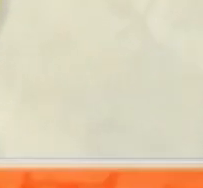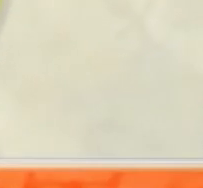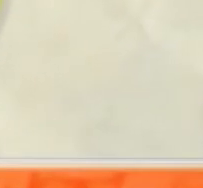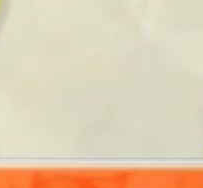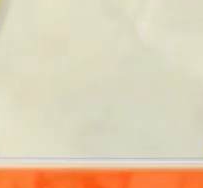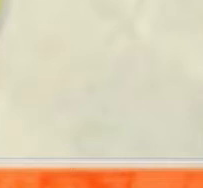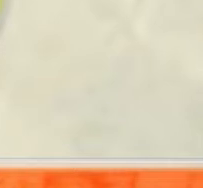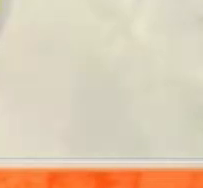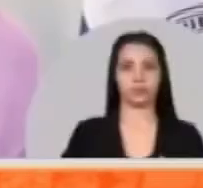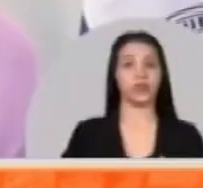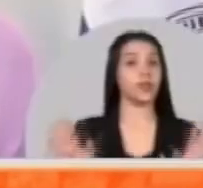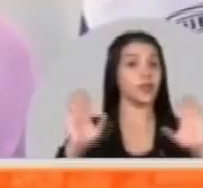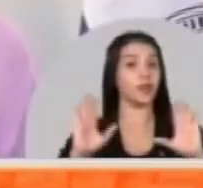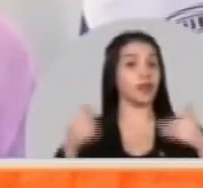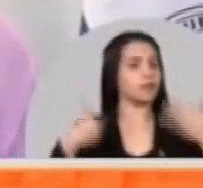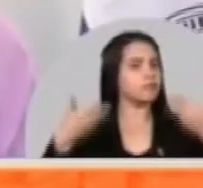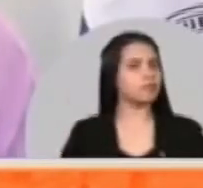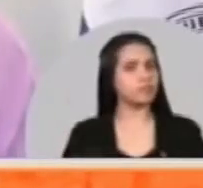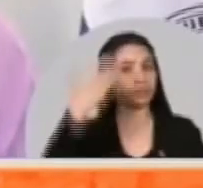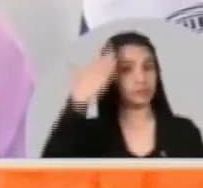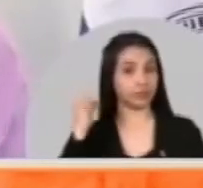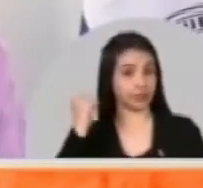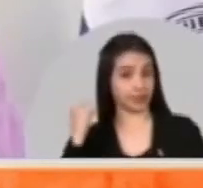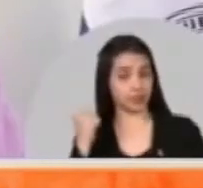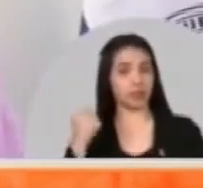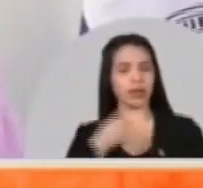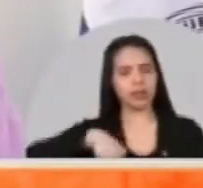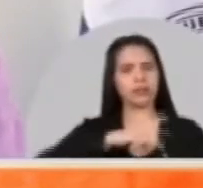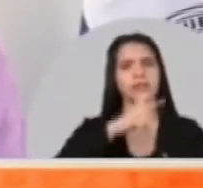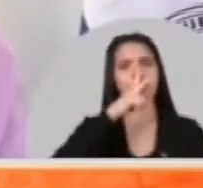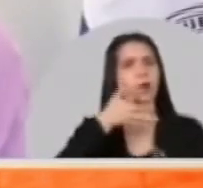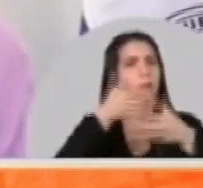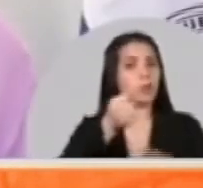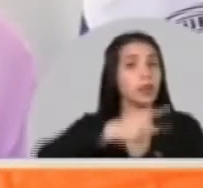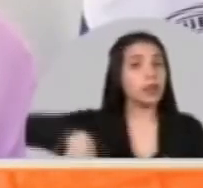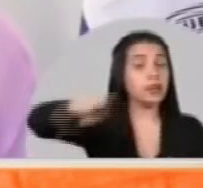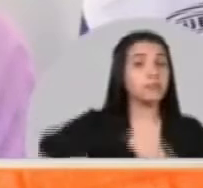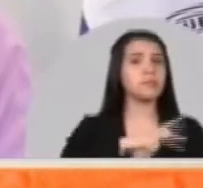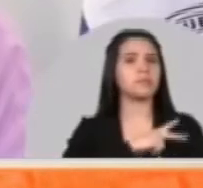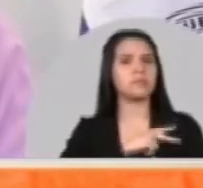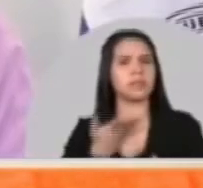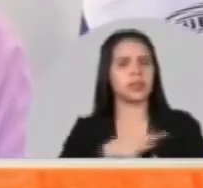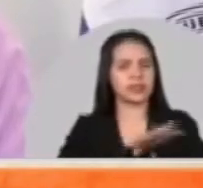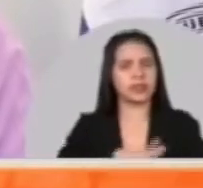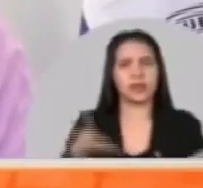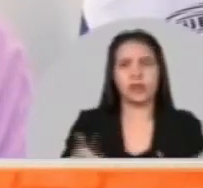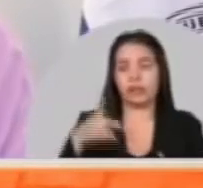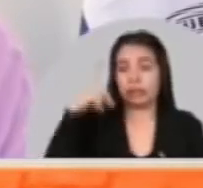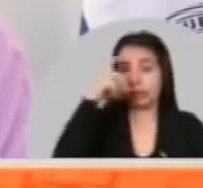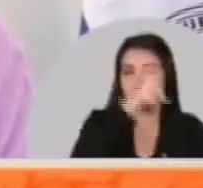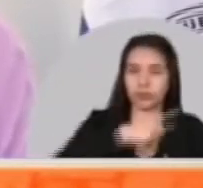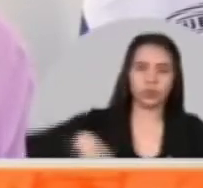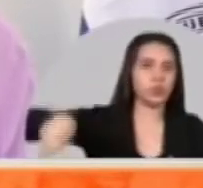Y veíamos cuando iniciamos el programa acerca de que la primera dama ayudará a